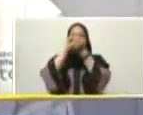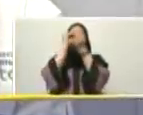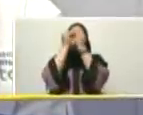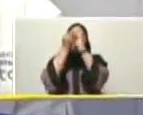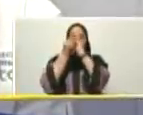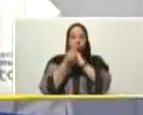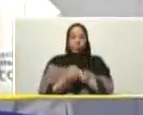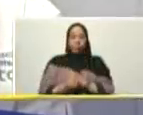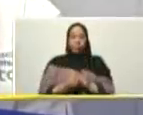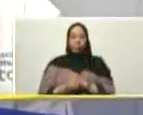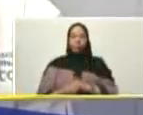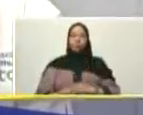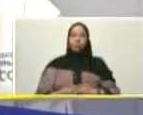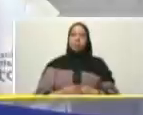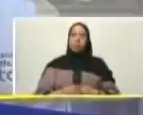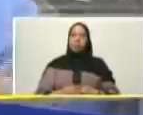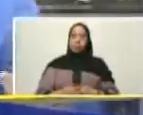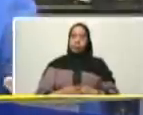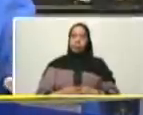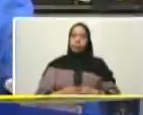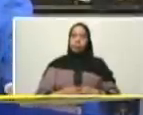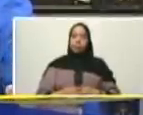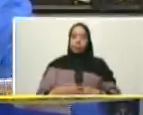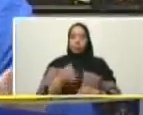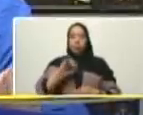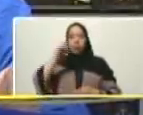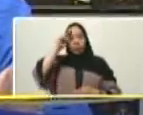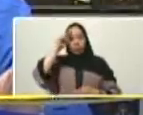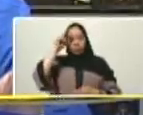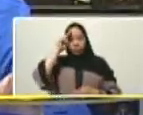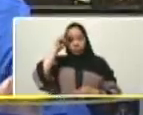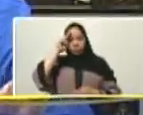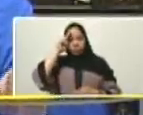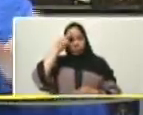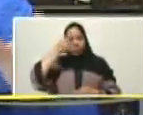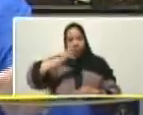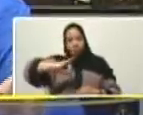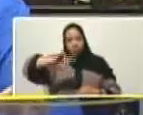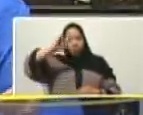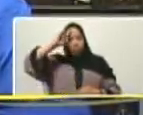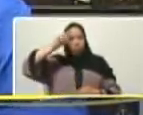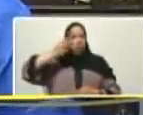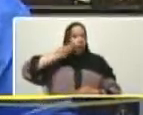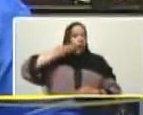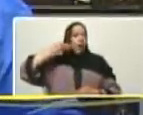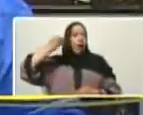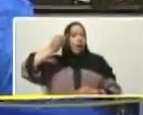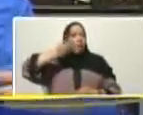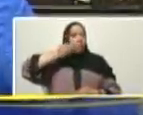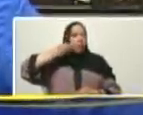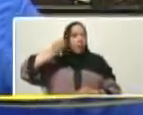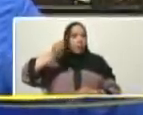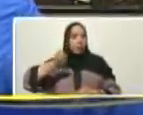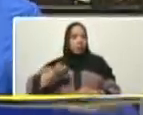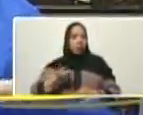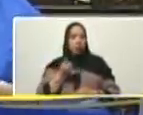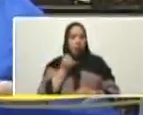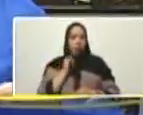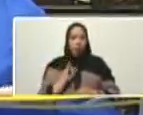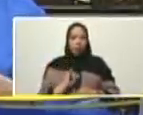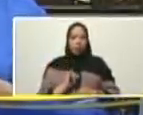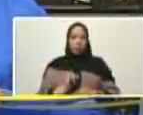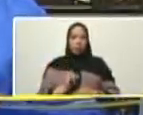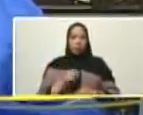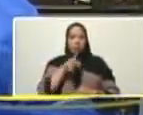que cambiar tenemos una memoria ya tenemos un patrimonio de experiencia en el poder popular